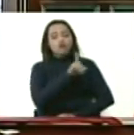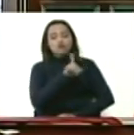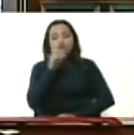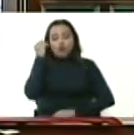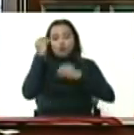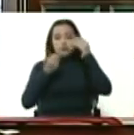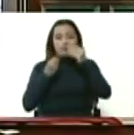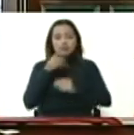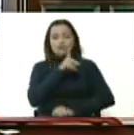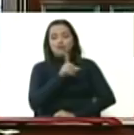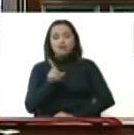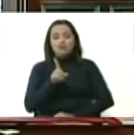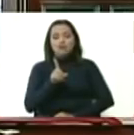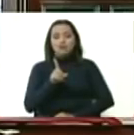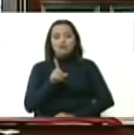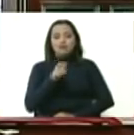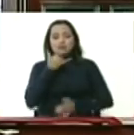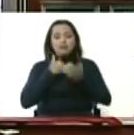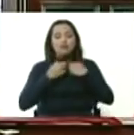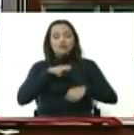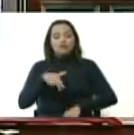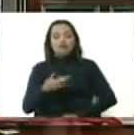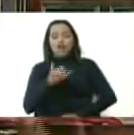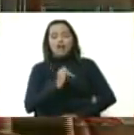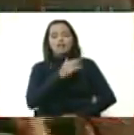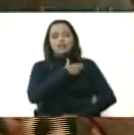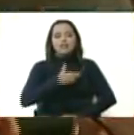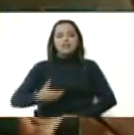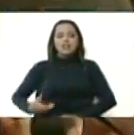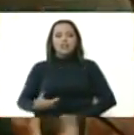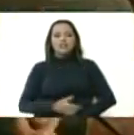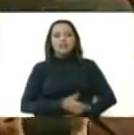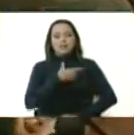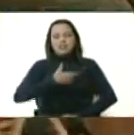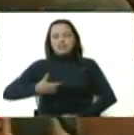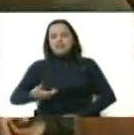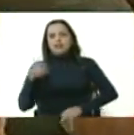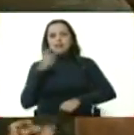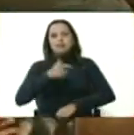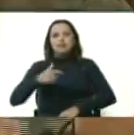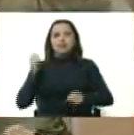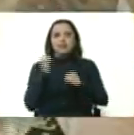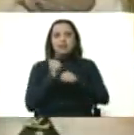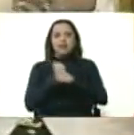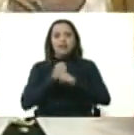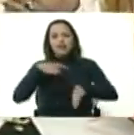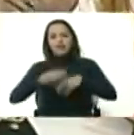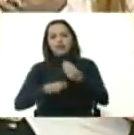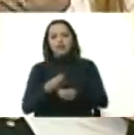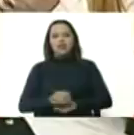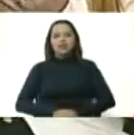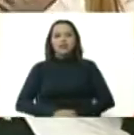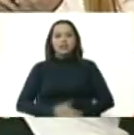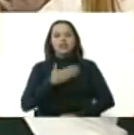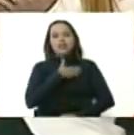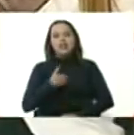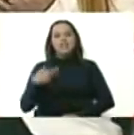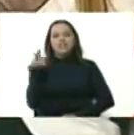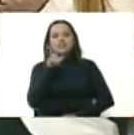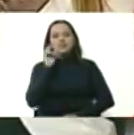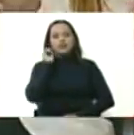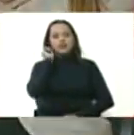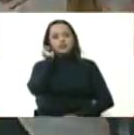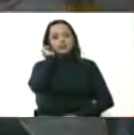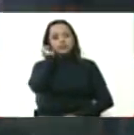vacilen ni un segundo yo soy su presidente el presidente de los que trabajan de los que producen de los que quieren a Venezuela